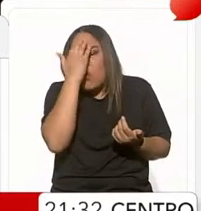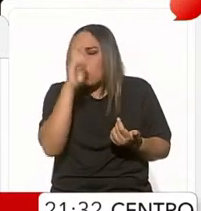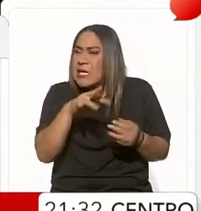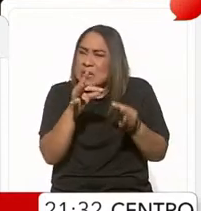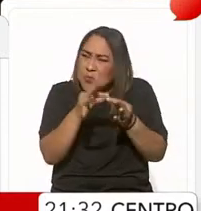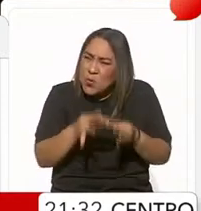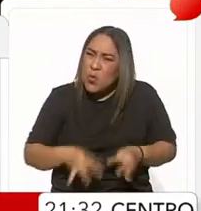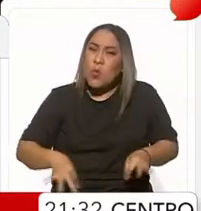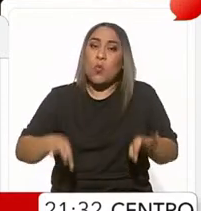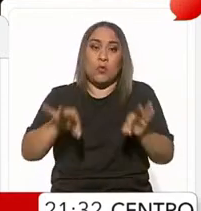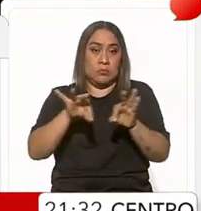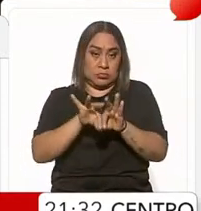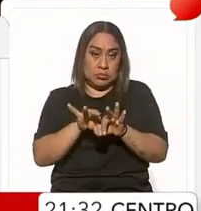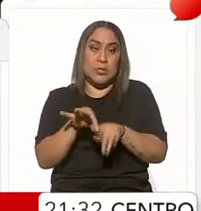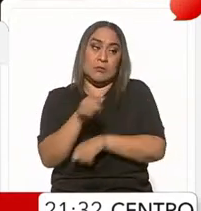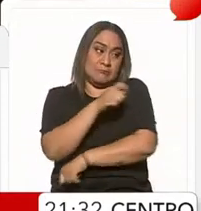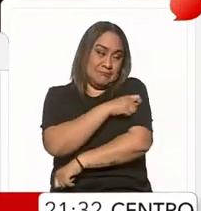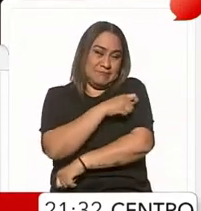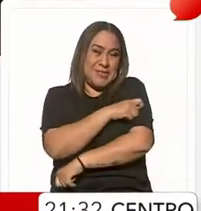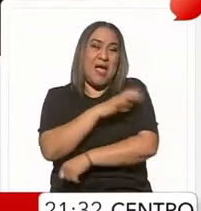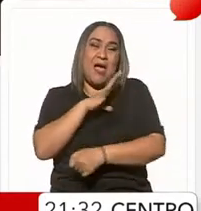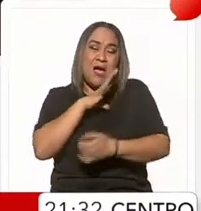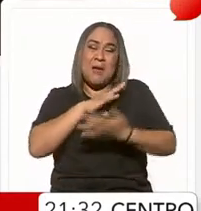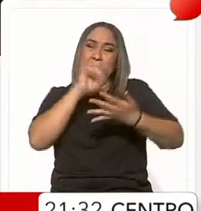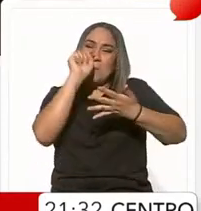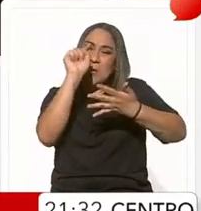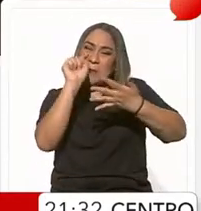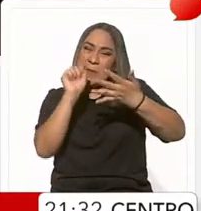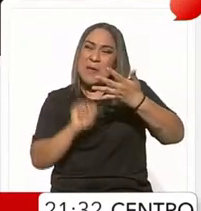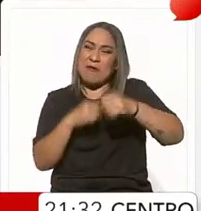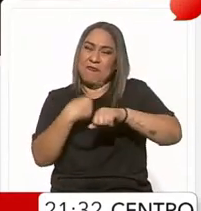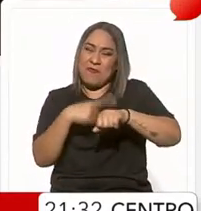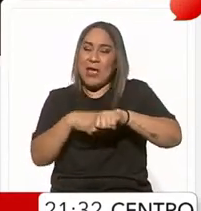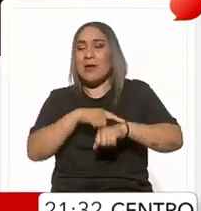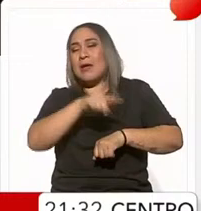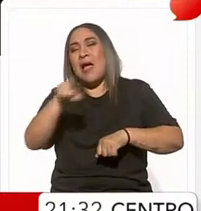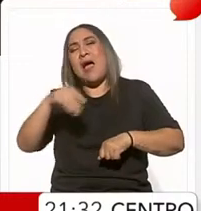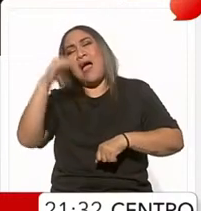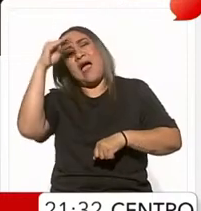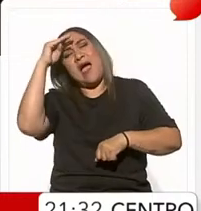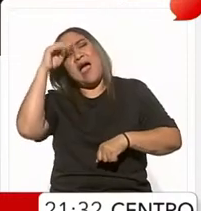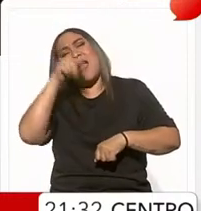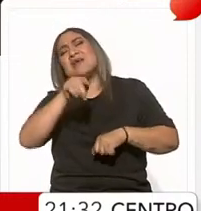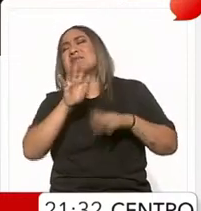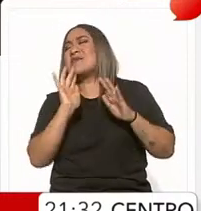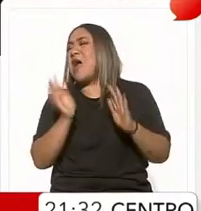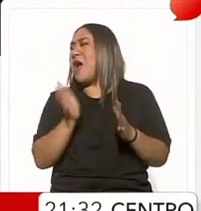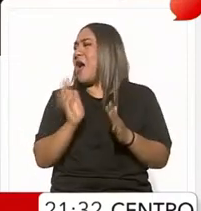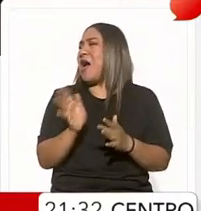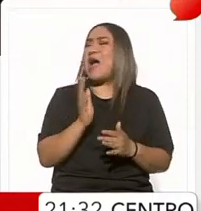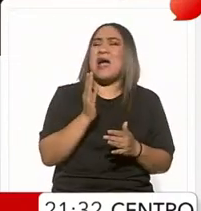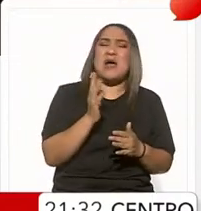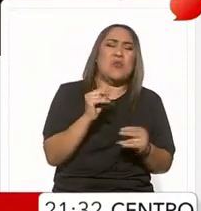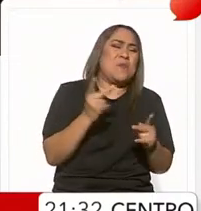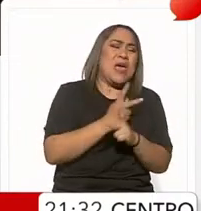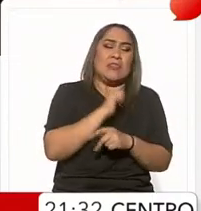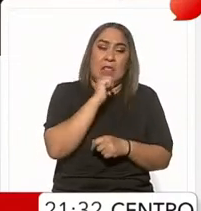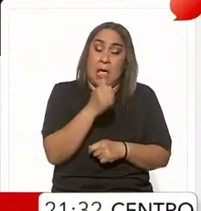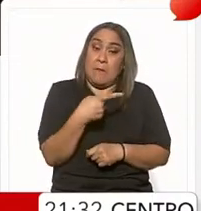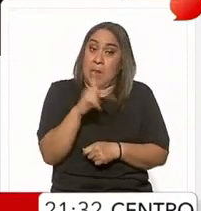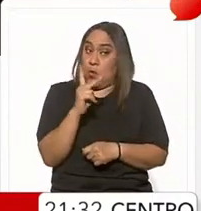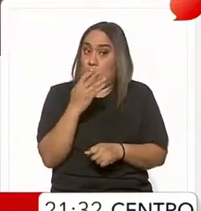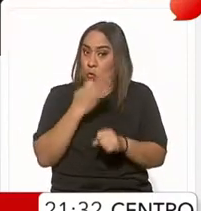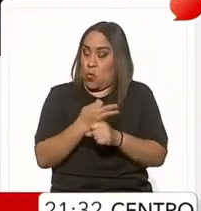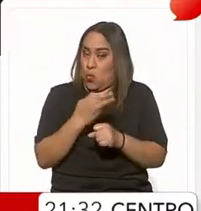de vacunarse con estas enfermedades, para muchos de pronto era como eso ya lo habíamos superado, pero es un